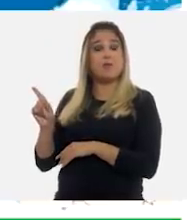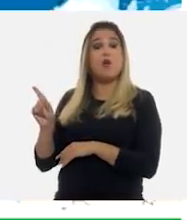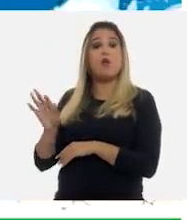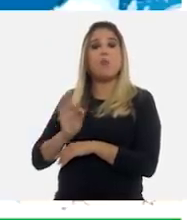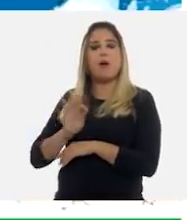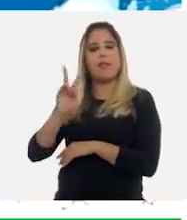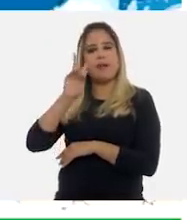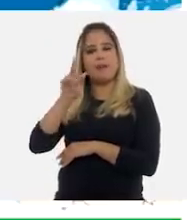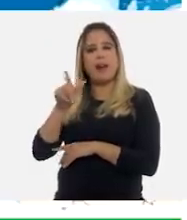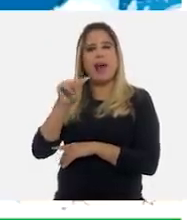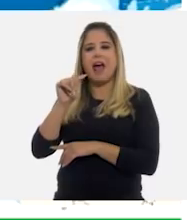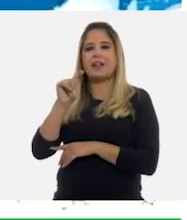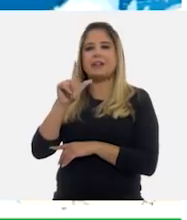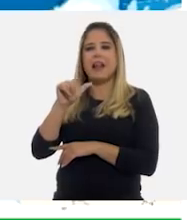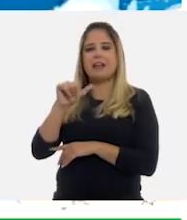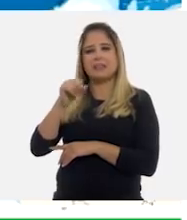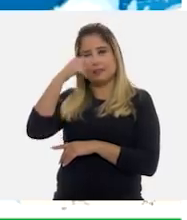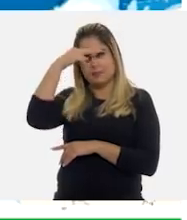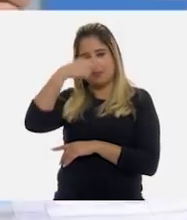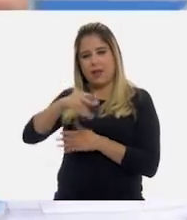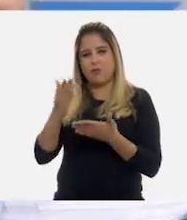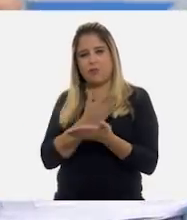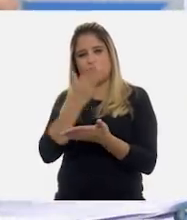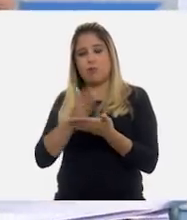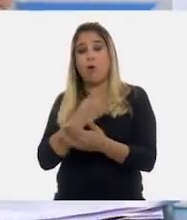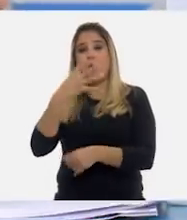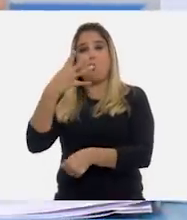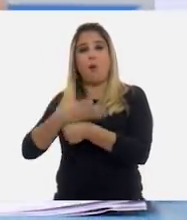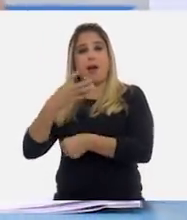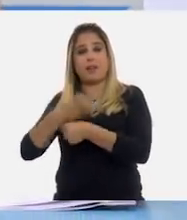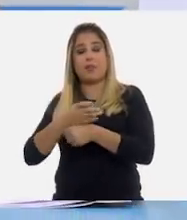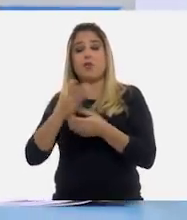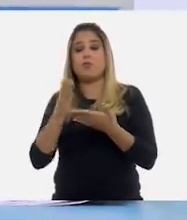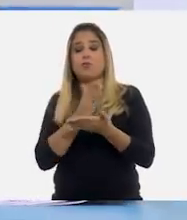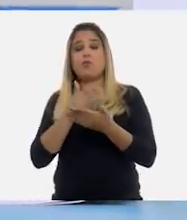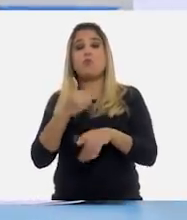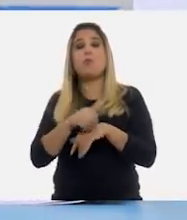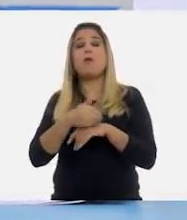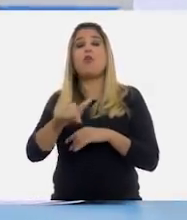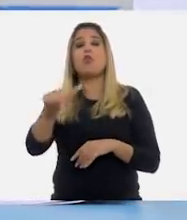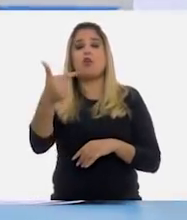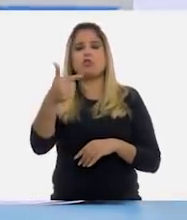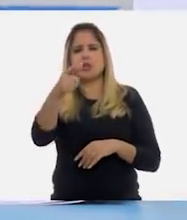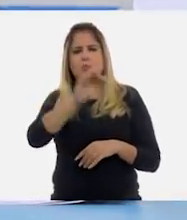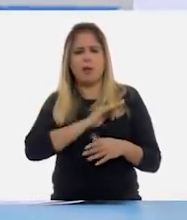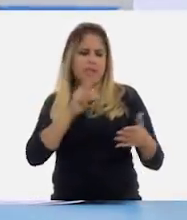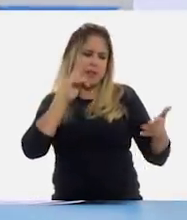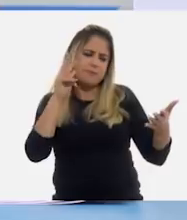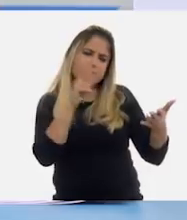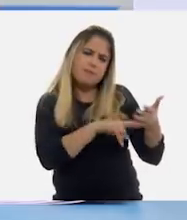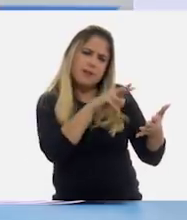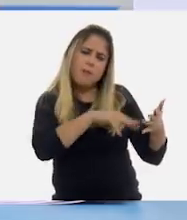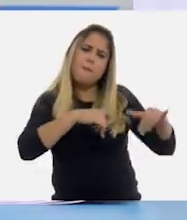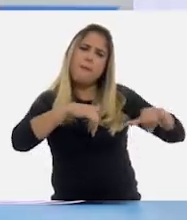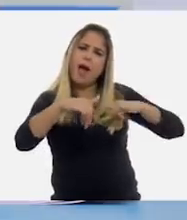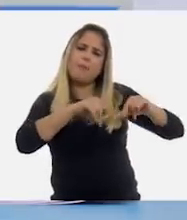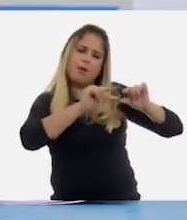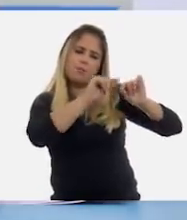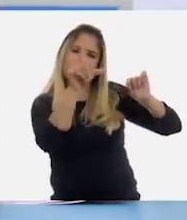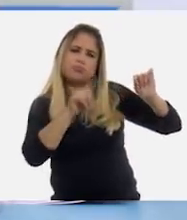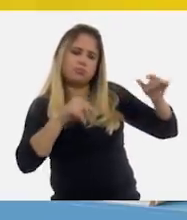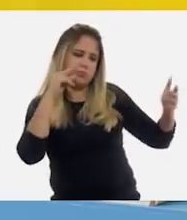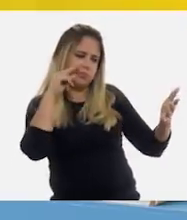en el Atlas de México de cuarto grado en la página 12. Pueden apoyarse en él, queridas alumnas y alumnos.